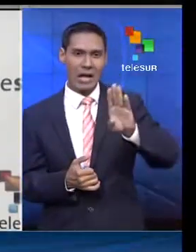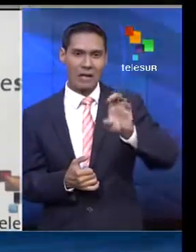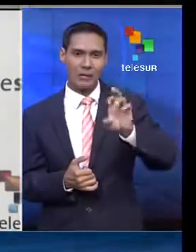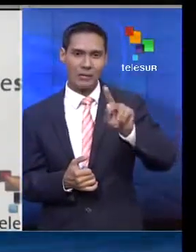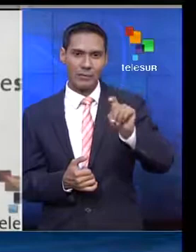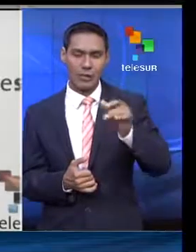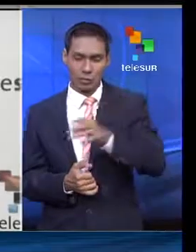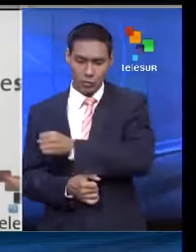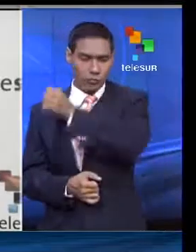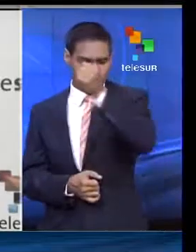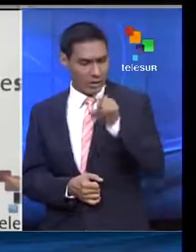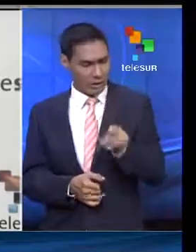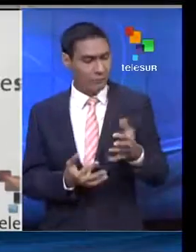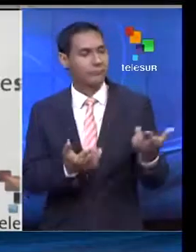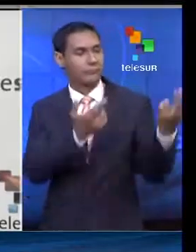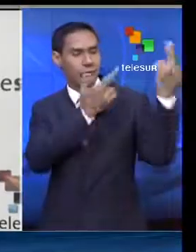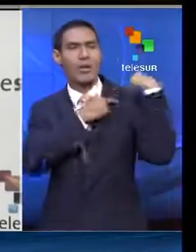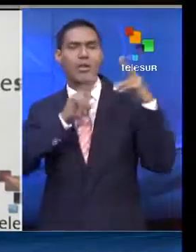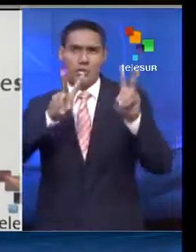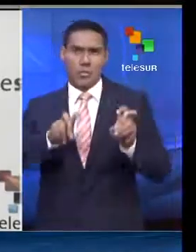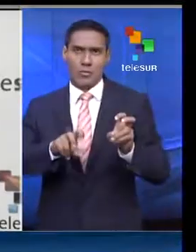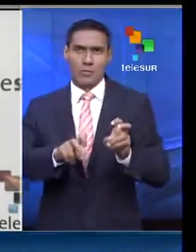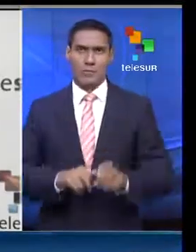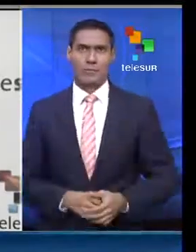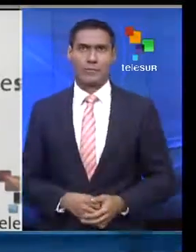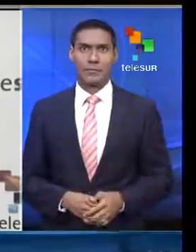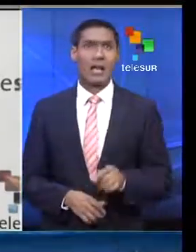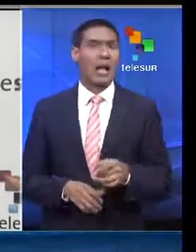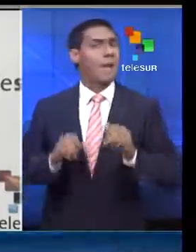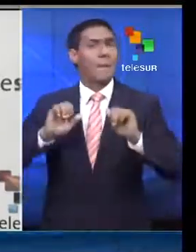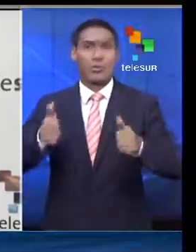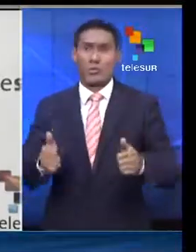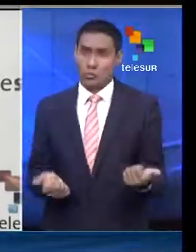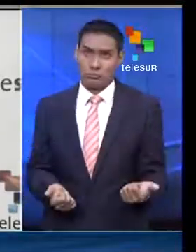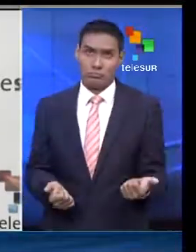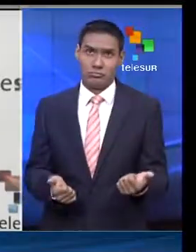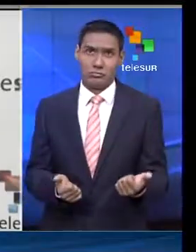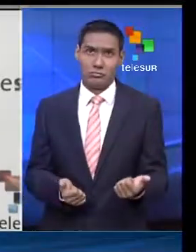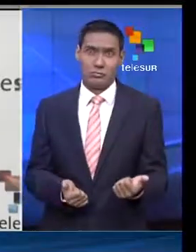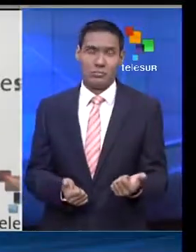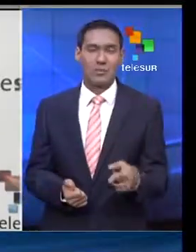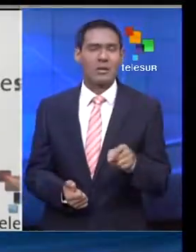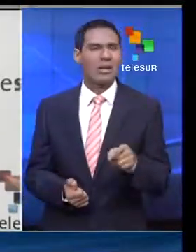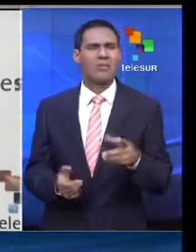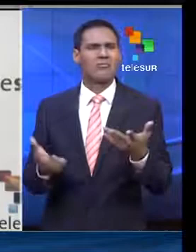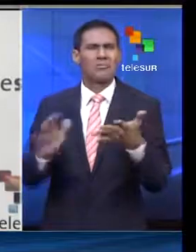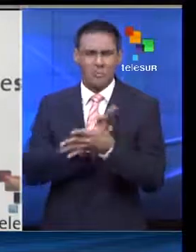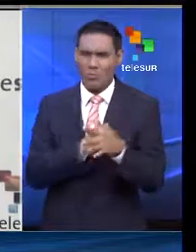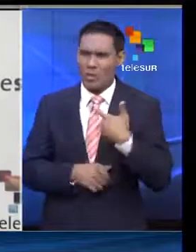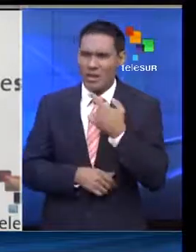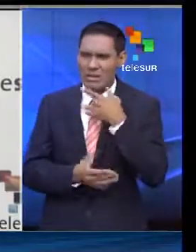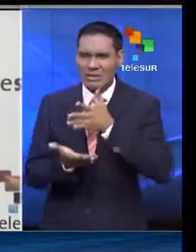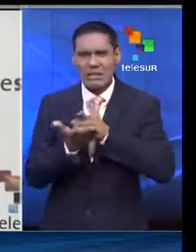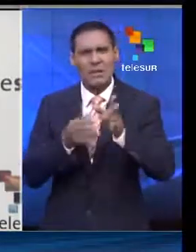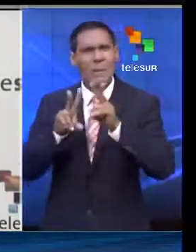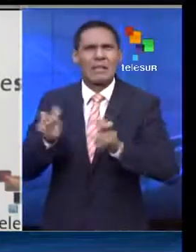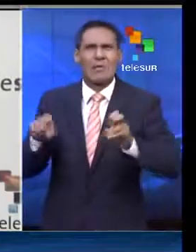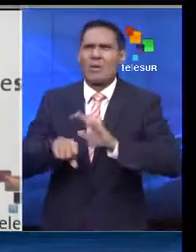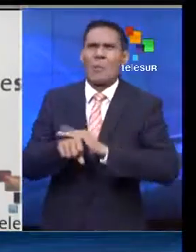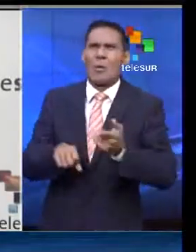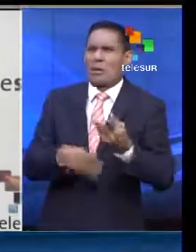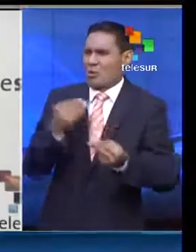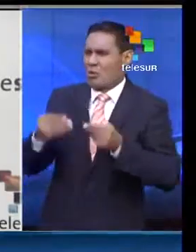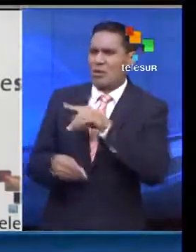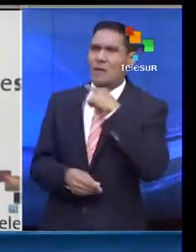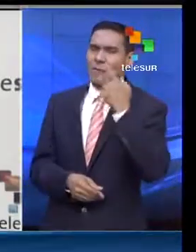también el juez de la causa, Ariel Lijo, abrió la feria judicial para que pueda continuar con las investigaciones y con la